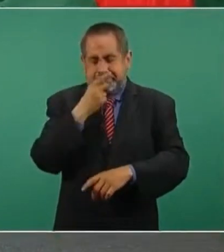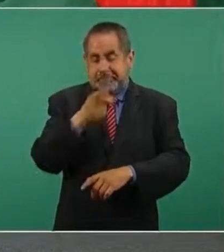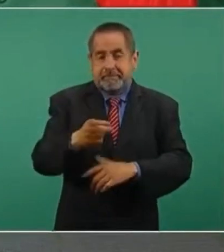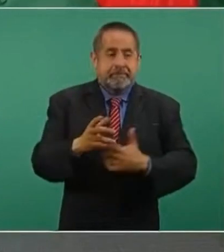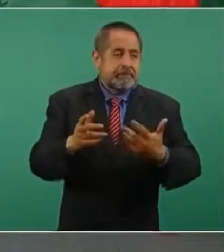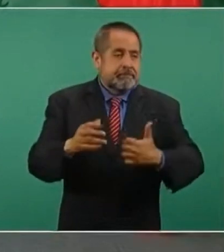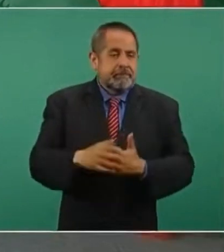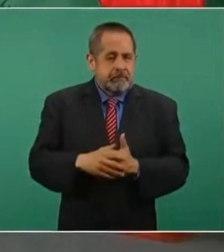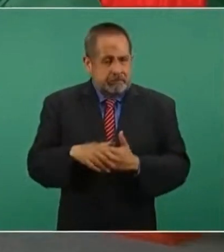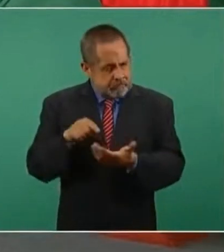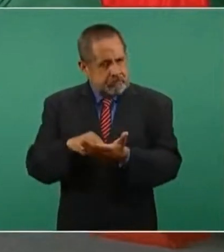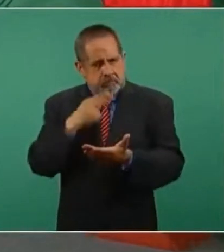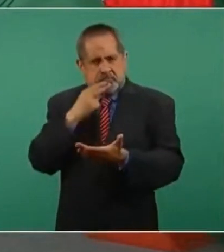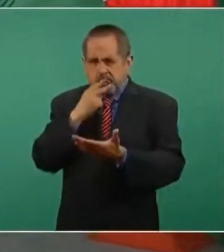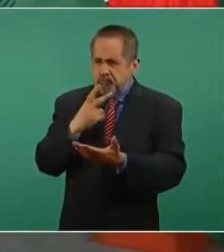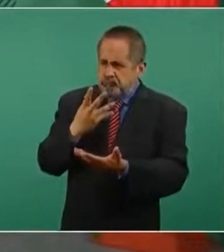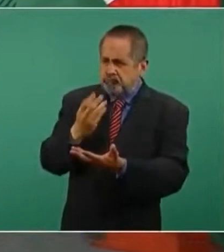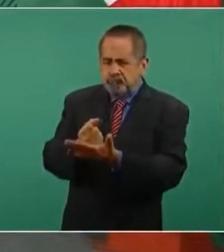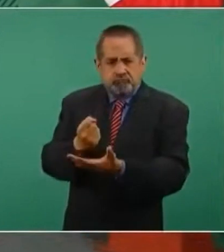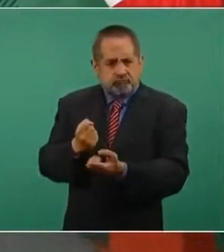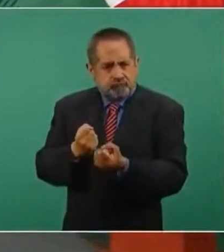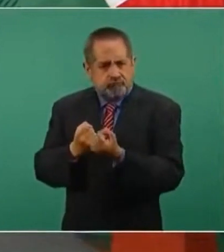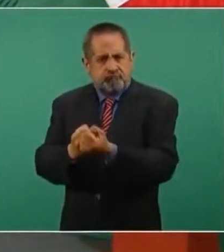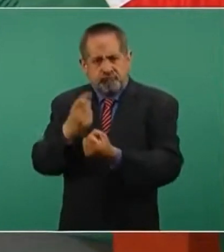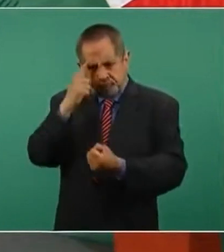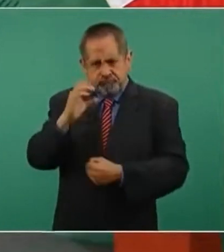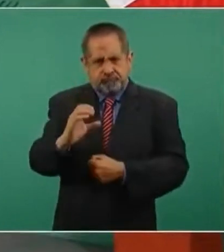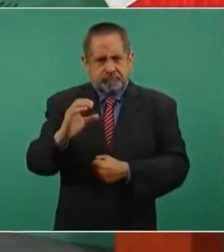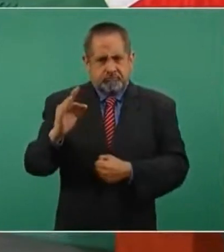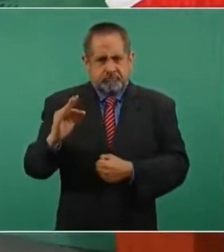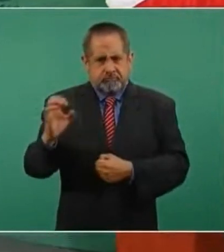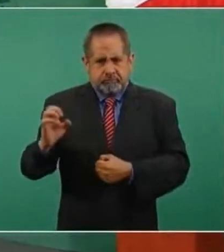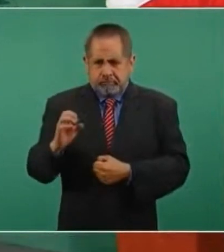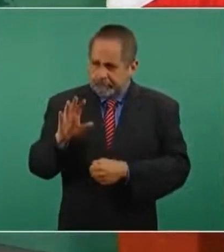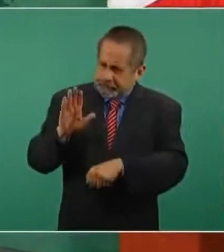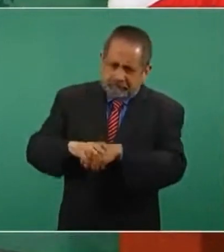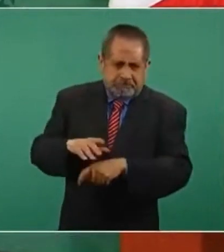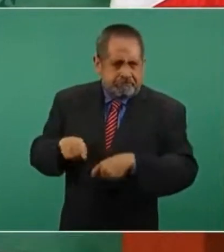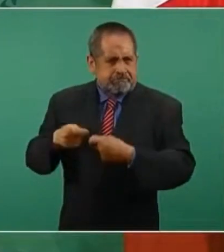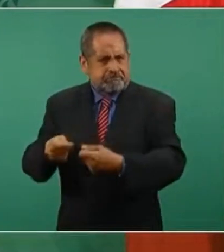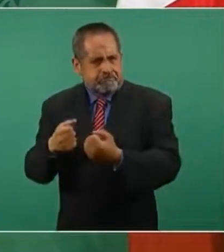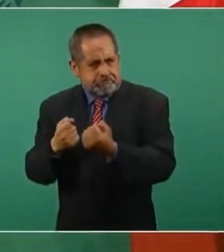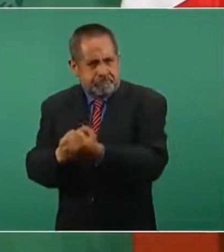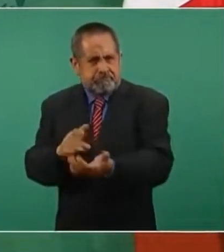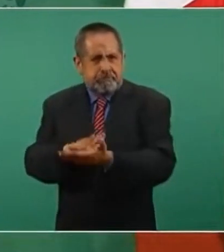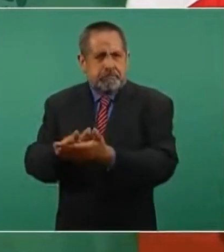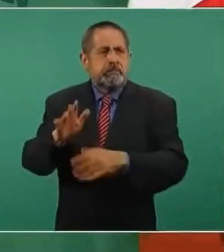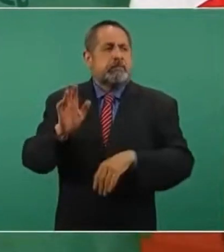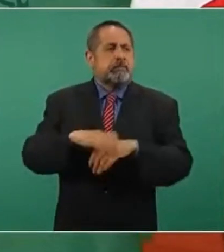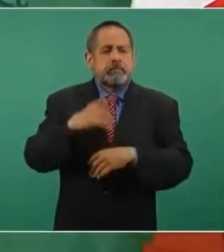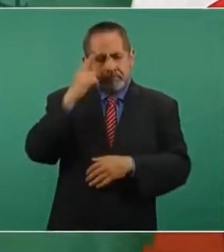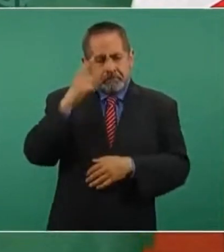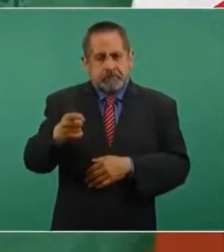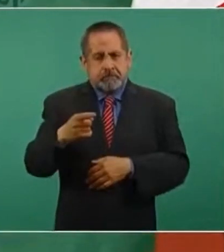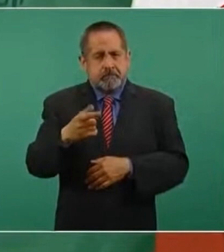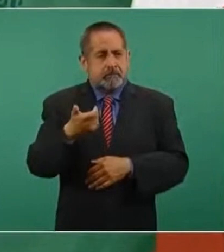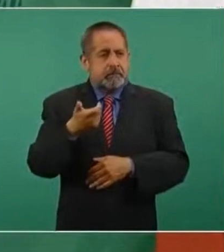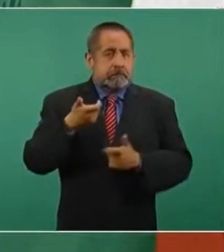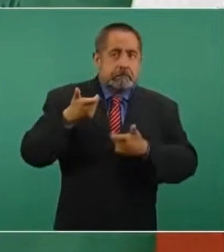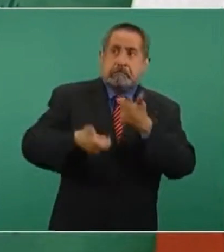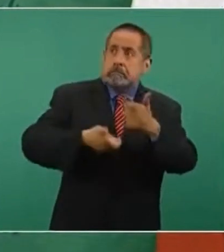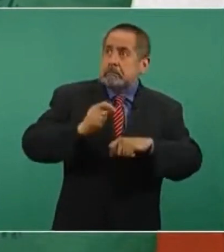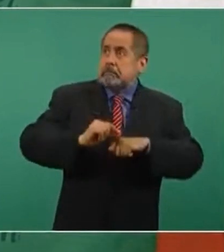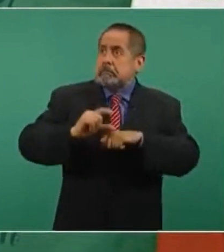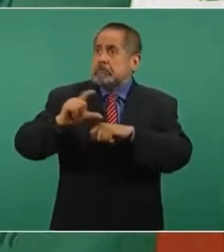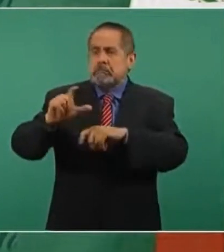fortalecer a la Comisión Federal de Electricidad, para que no cueste más a los consumidores la